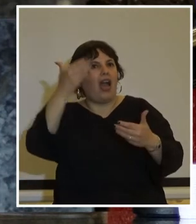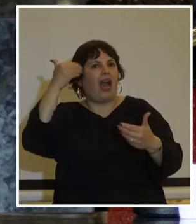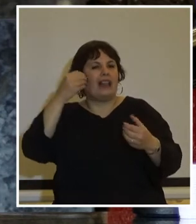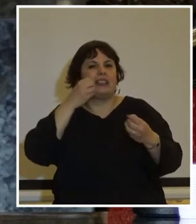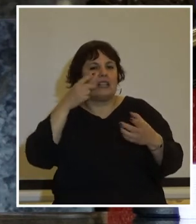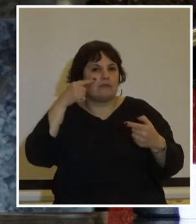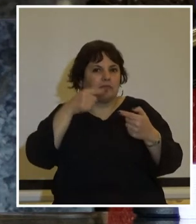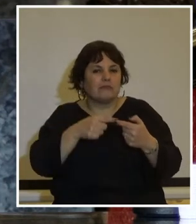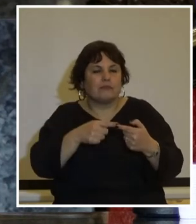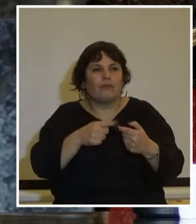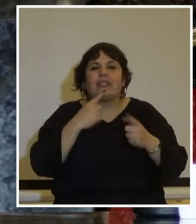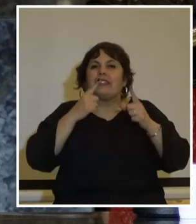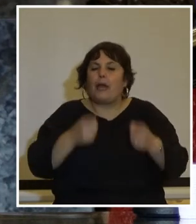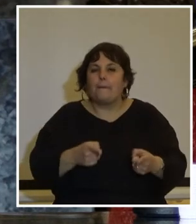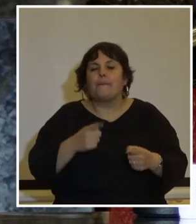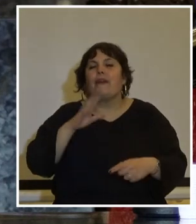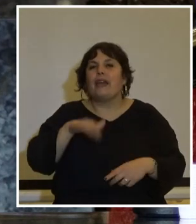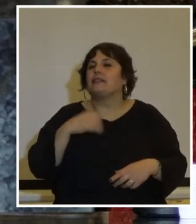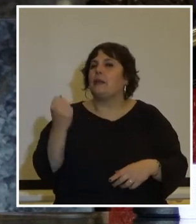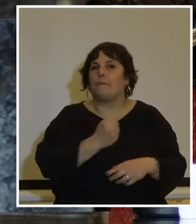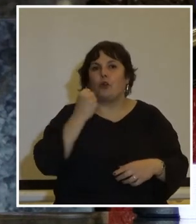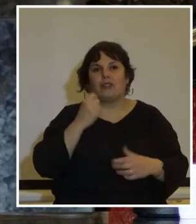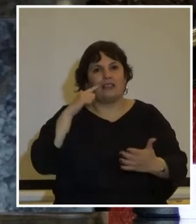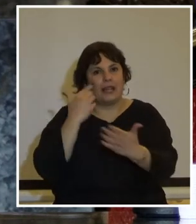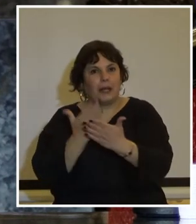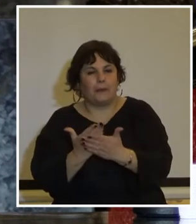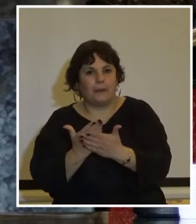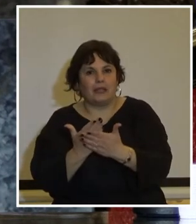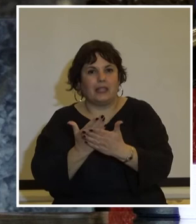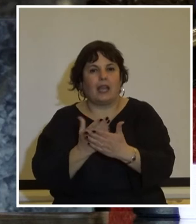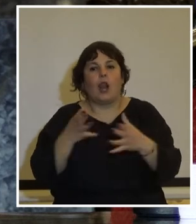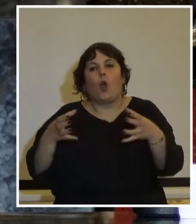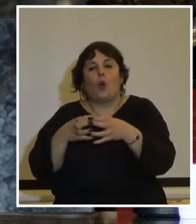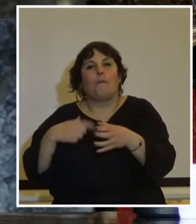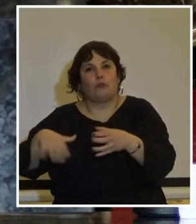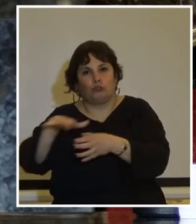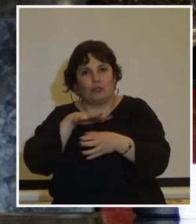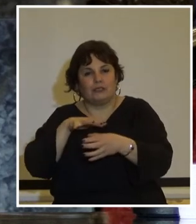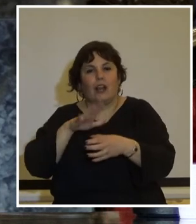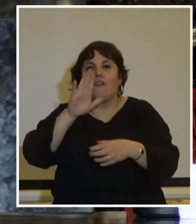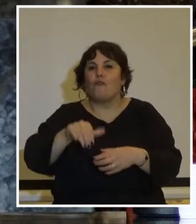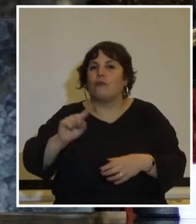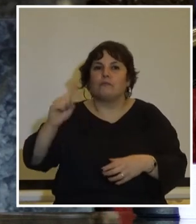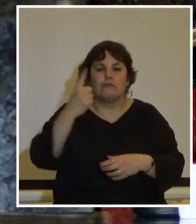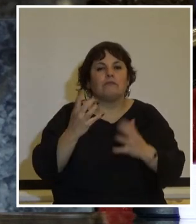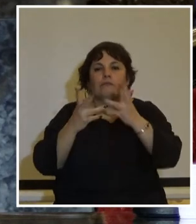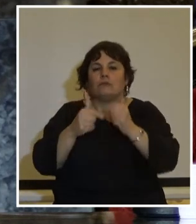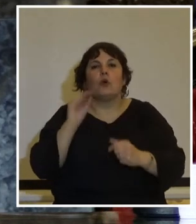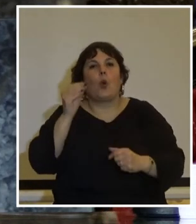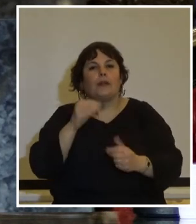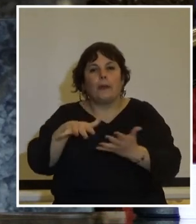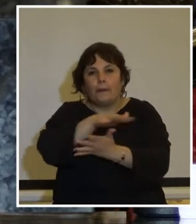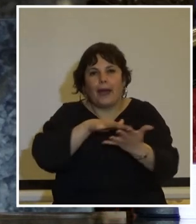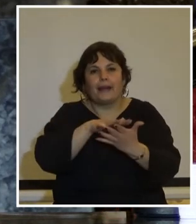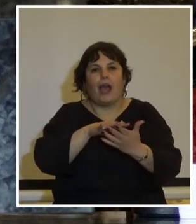mencionaba también es importante reivindicar una perspectiva de clase fue clave la organización juvenil barrial